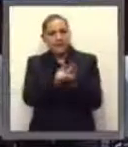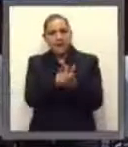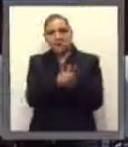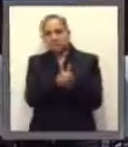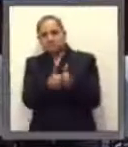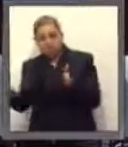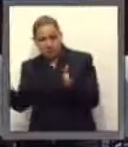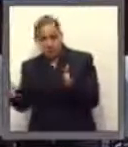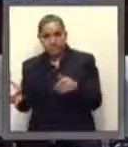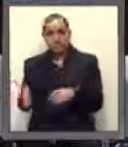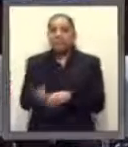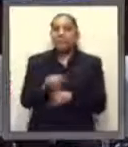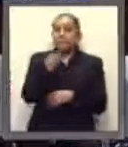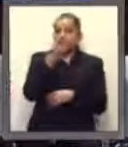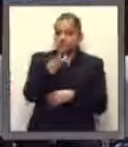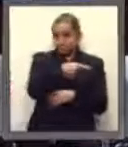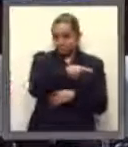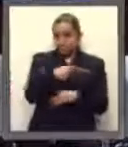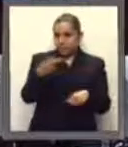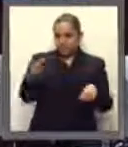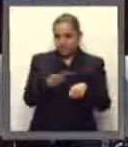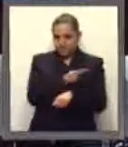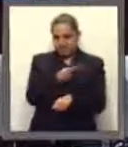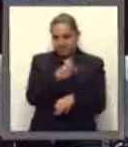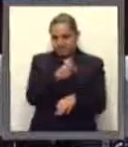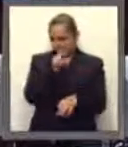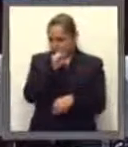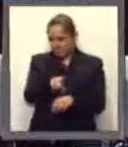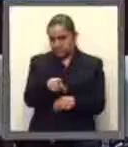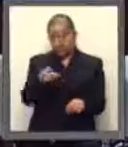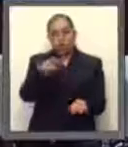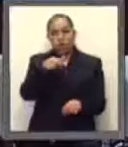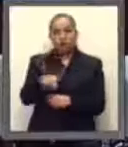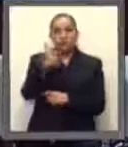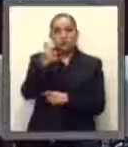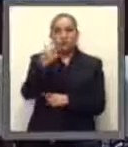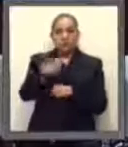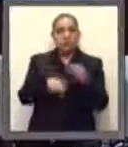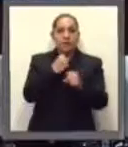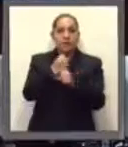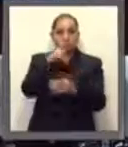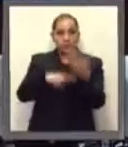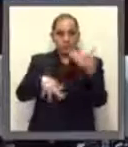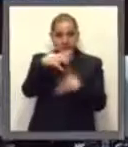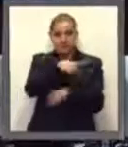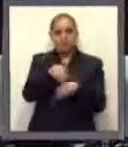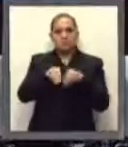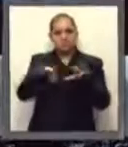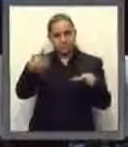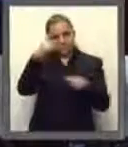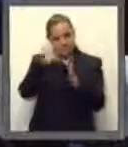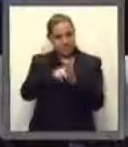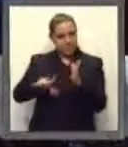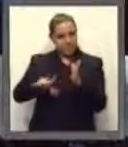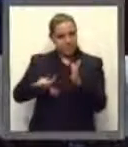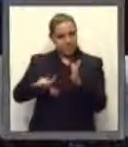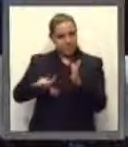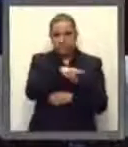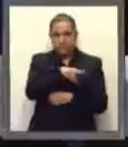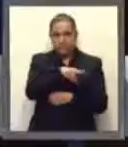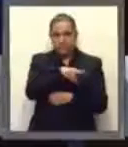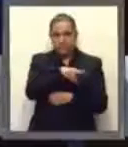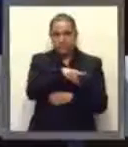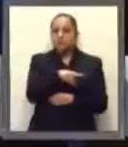En atención a dicha circunstancia, el 12 de noviembre del 2015 fue publicado en el Diario Oficial de la Federación el